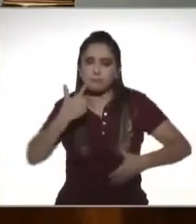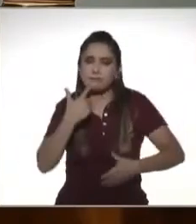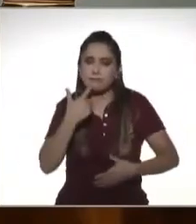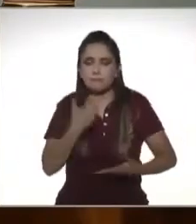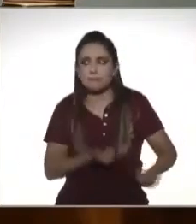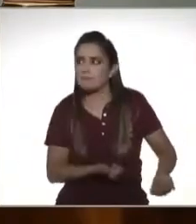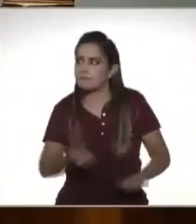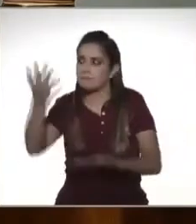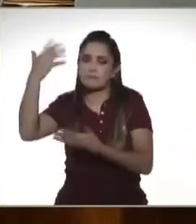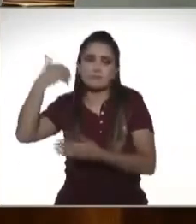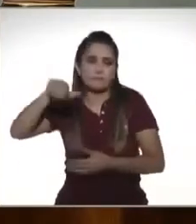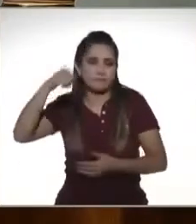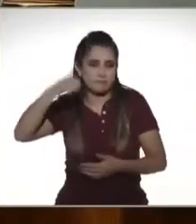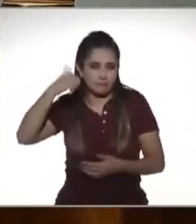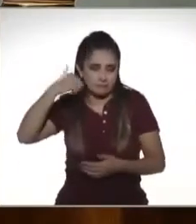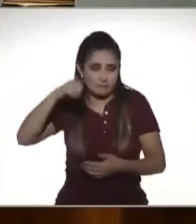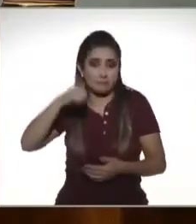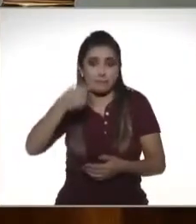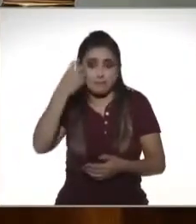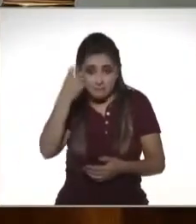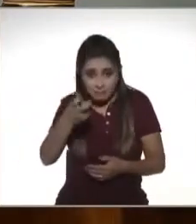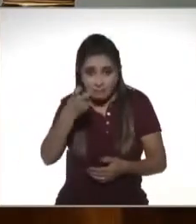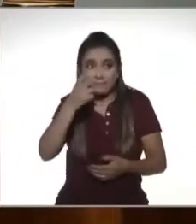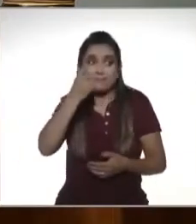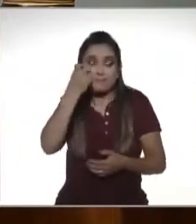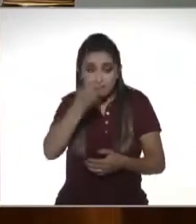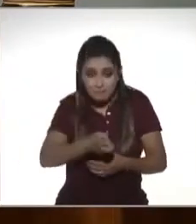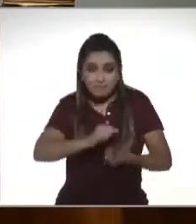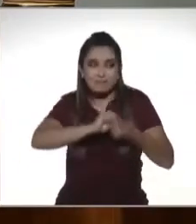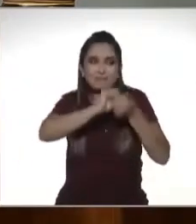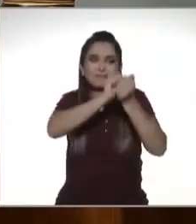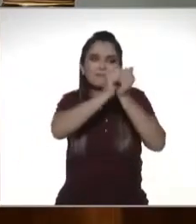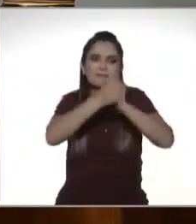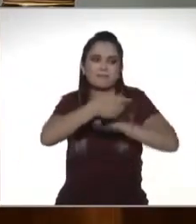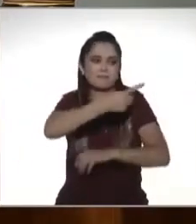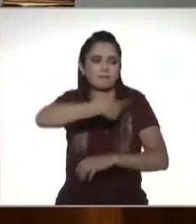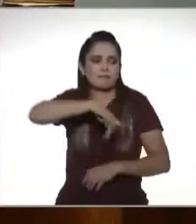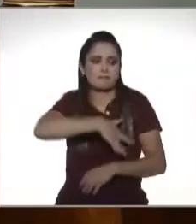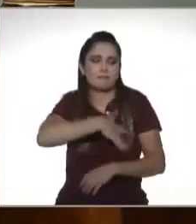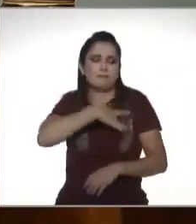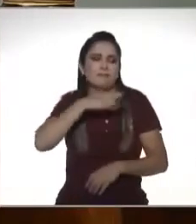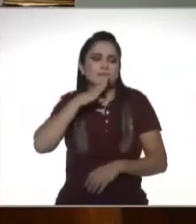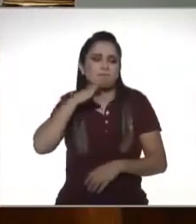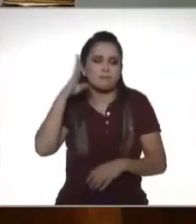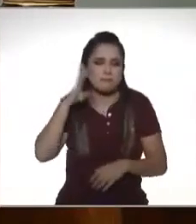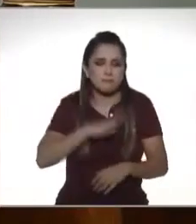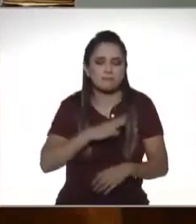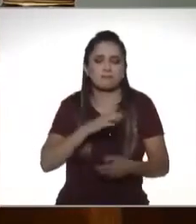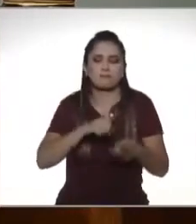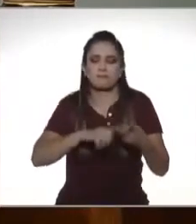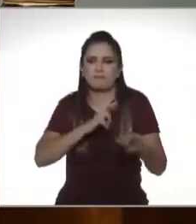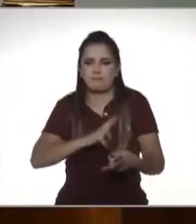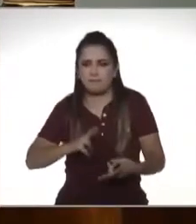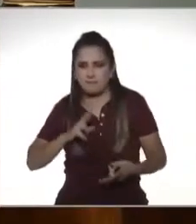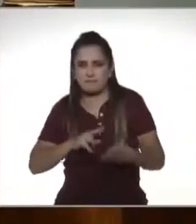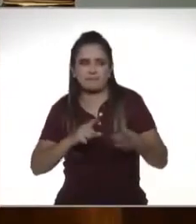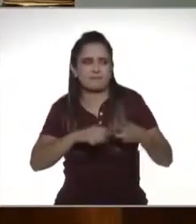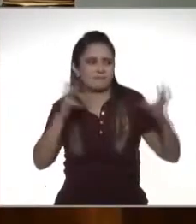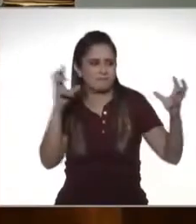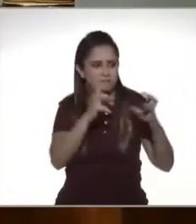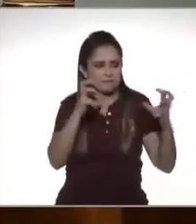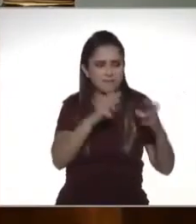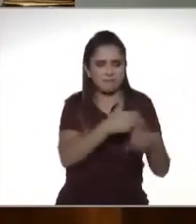a Acapulco pero esto genera todo todo lo que deja la ausencia los rencores esta pelea entre